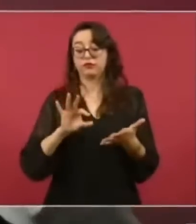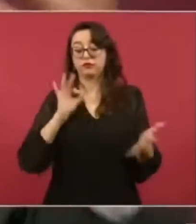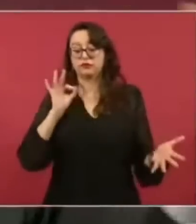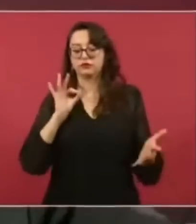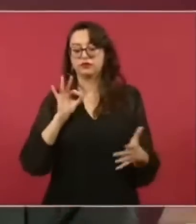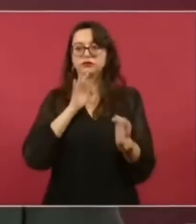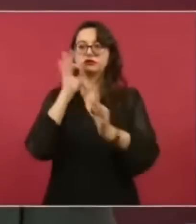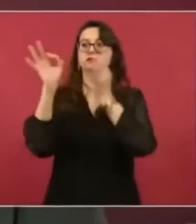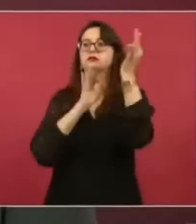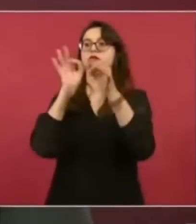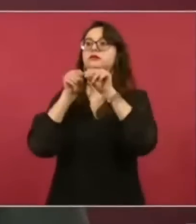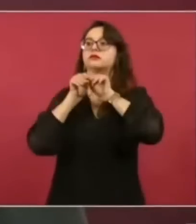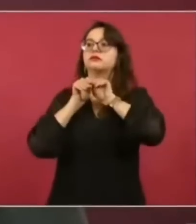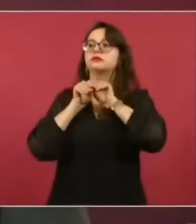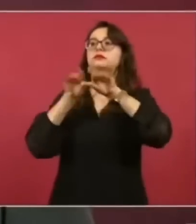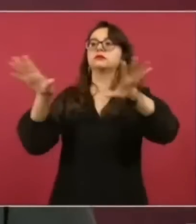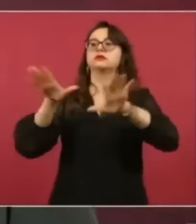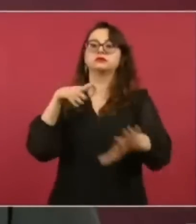politiqueros